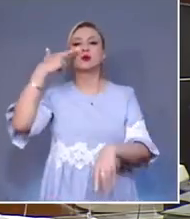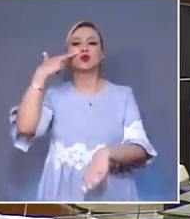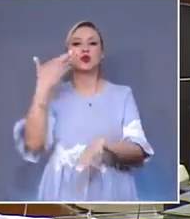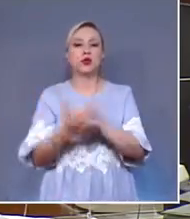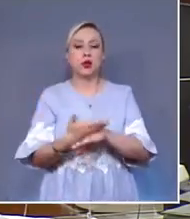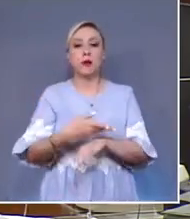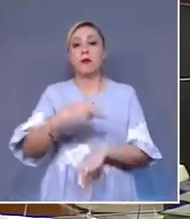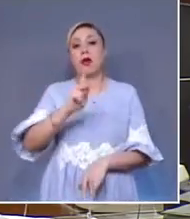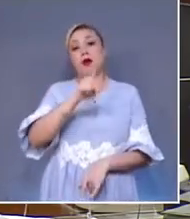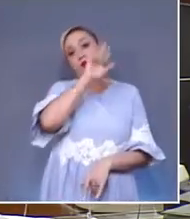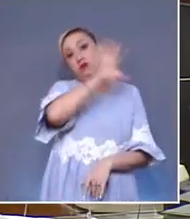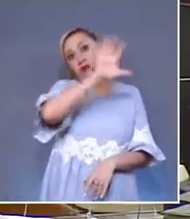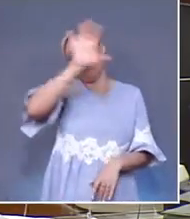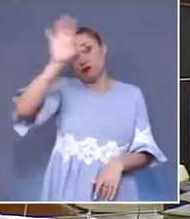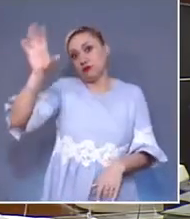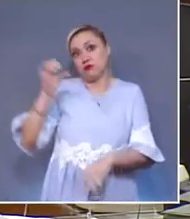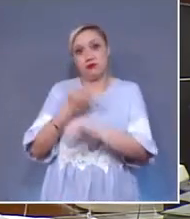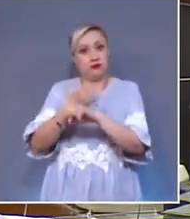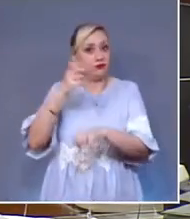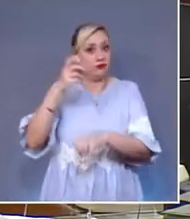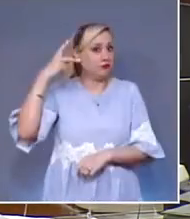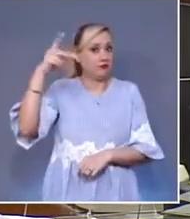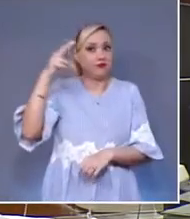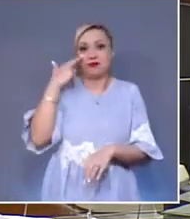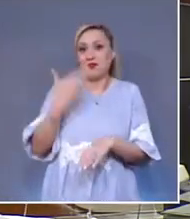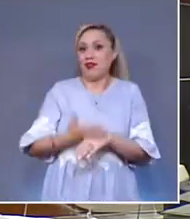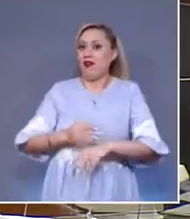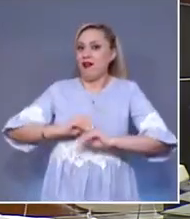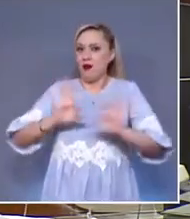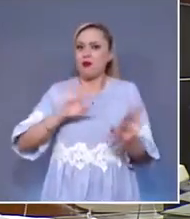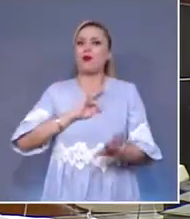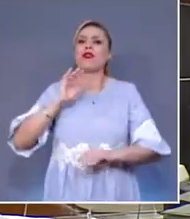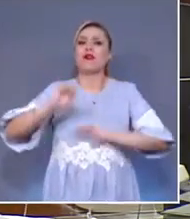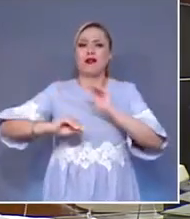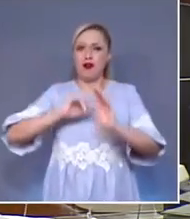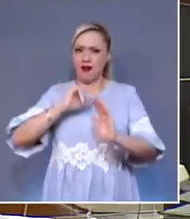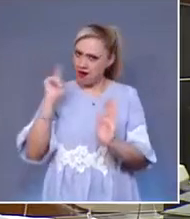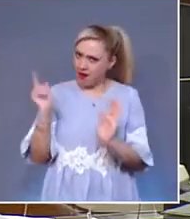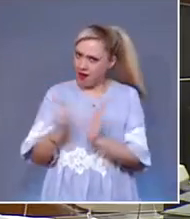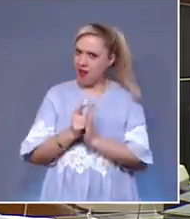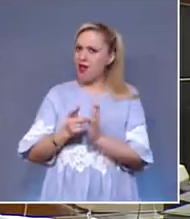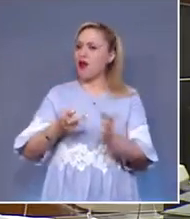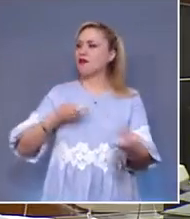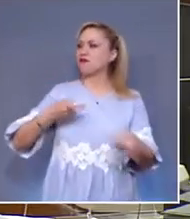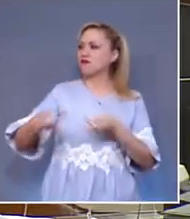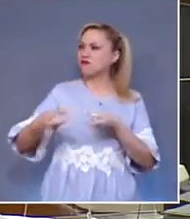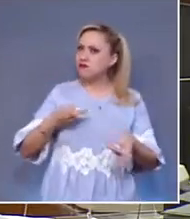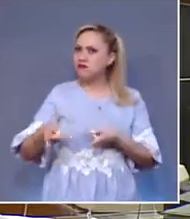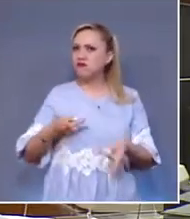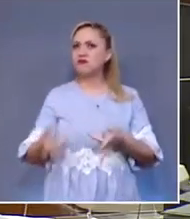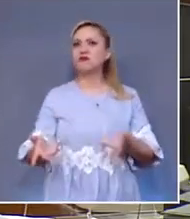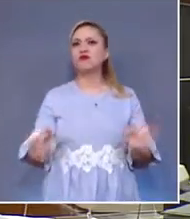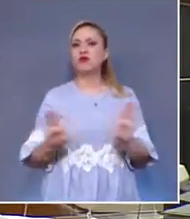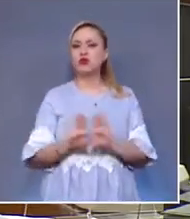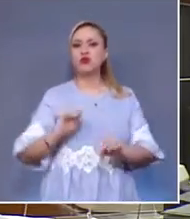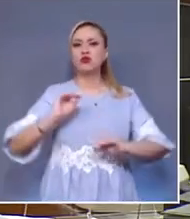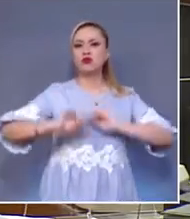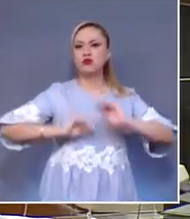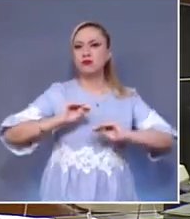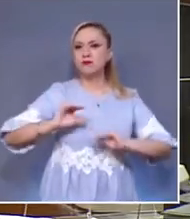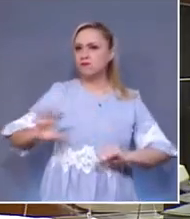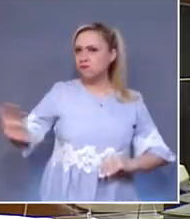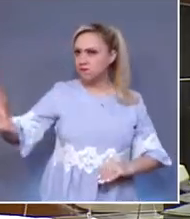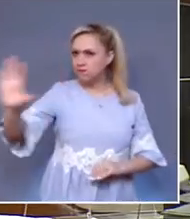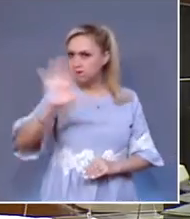facultades, primero, para legislar, para la planeación, gestión y coordinación y desarrollo de estas zonas metropolitanas